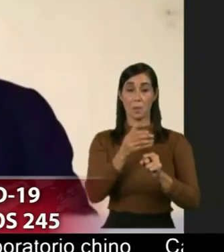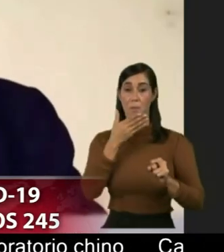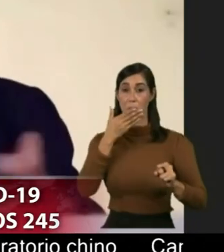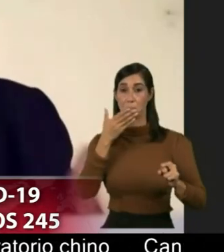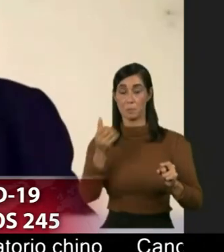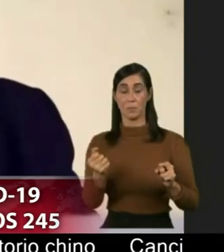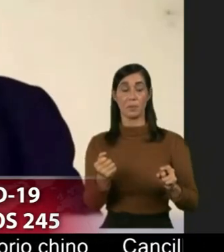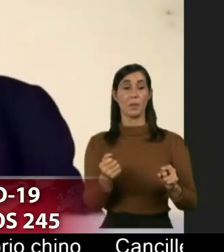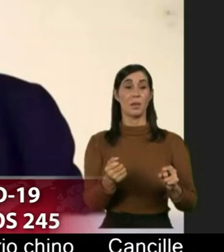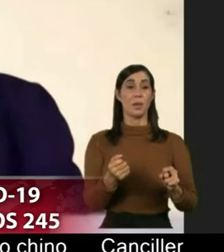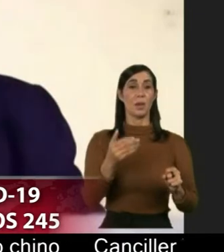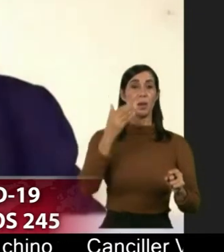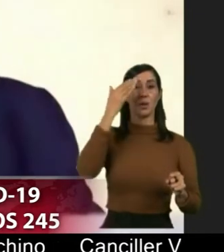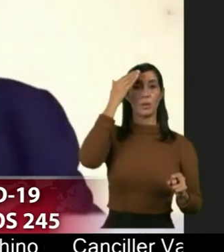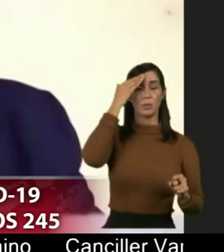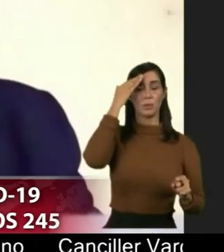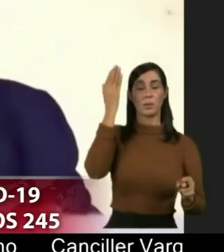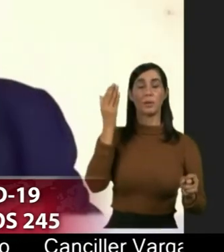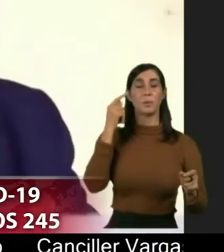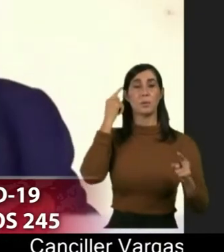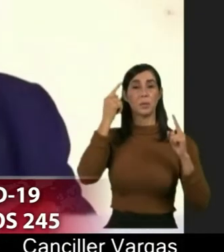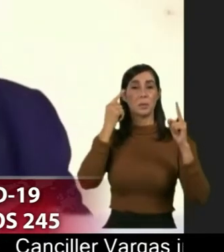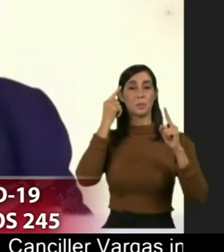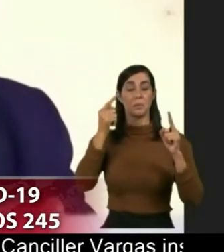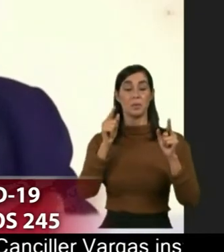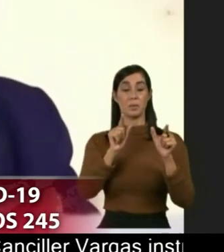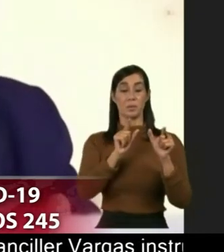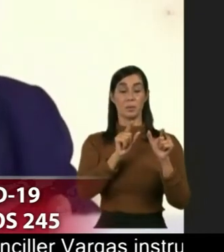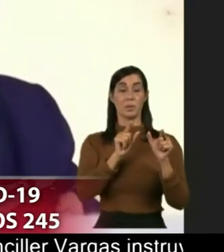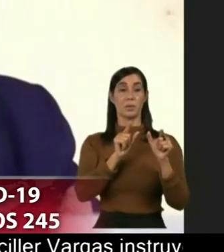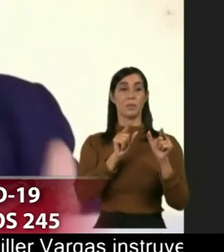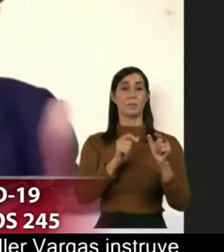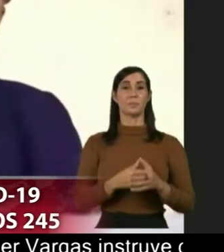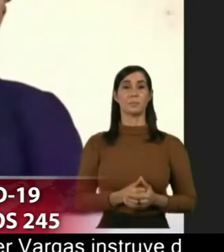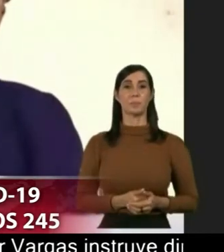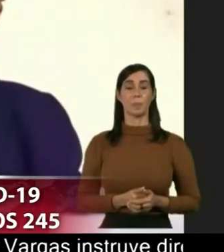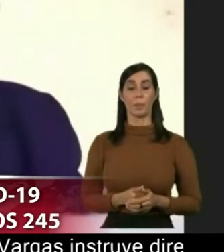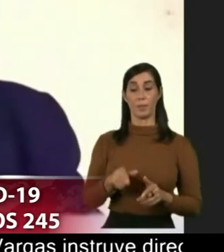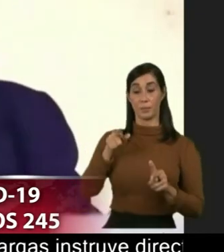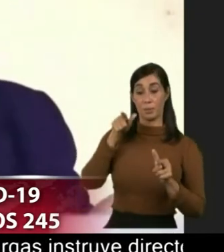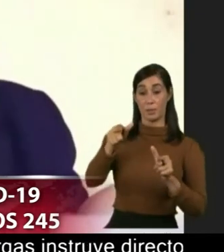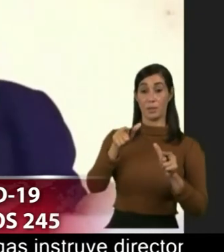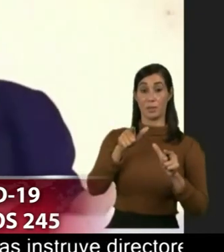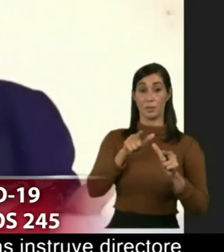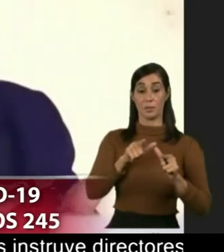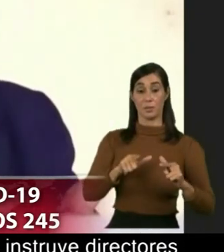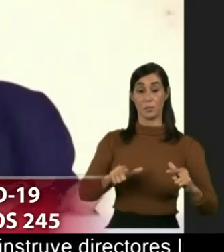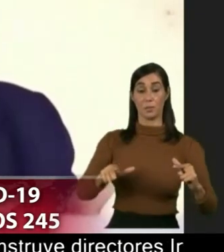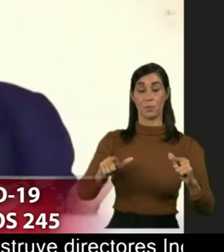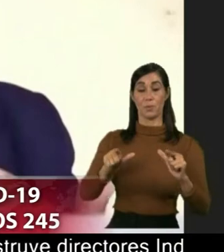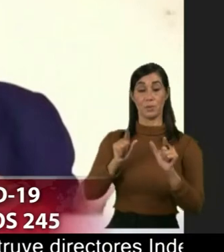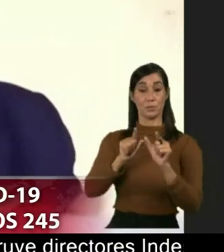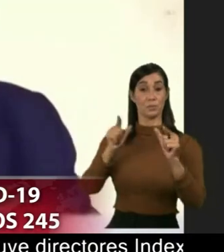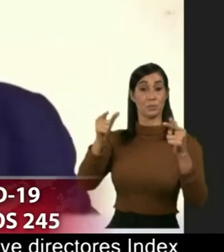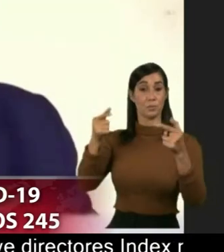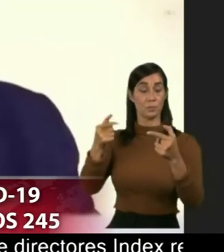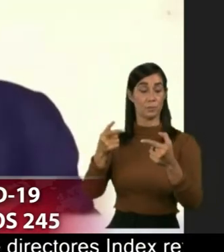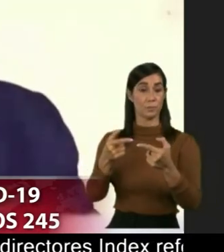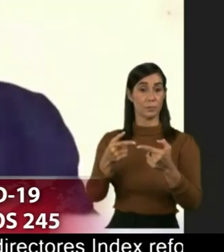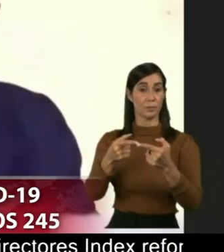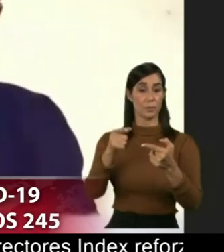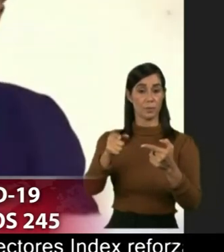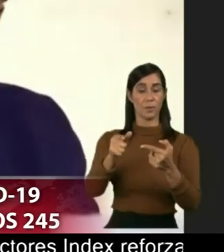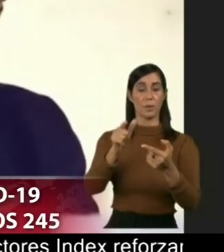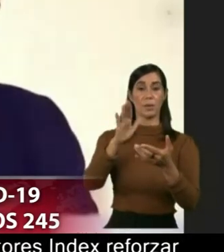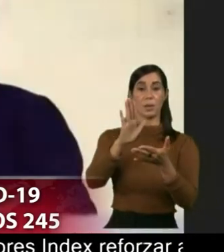si es que hay la creencia de que es real y efectivamente esos sectores dentro dentro de los que está